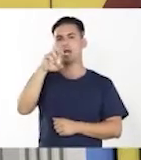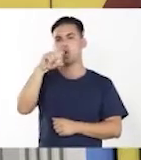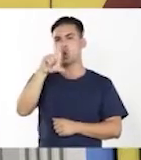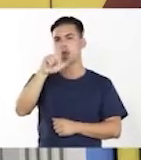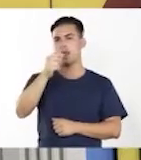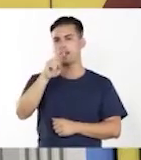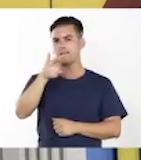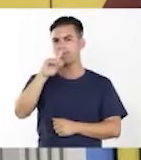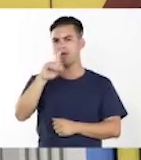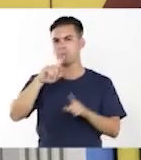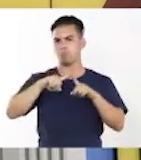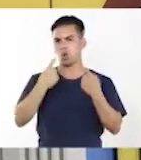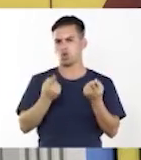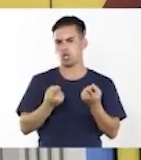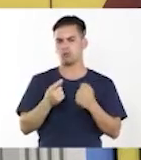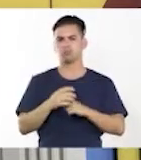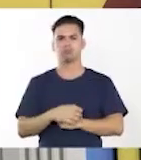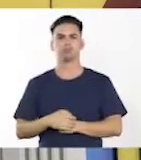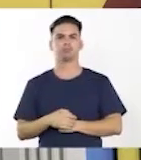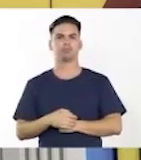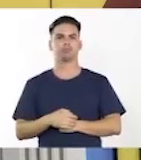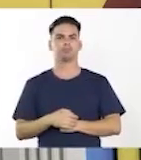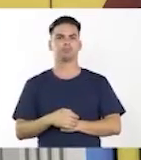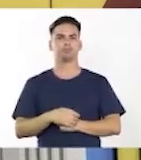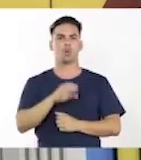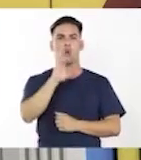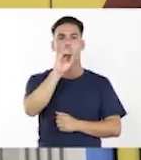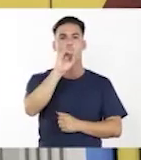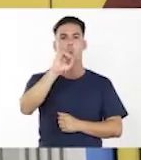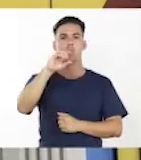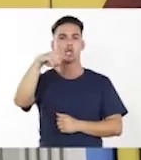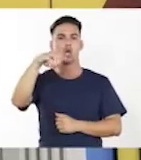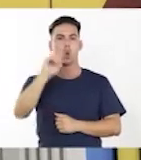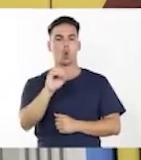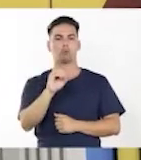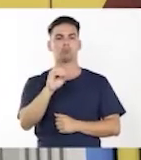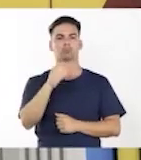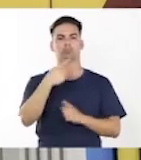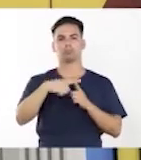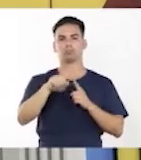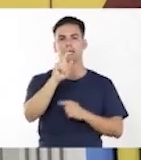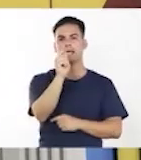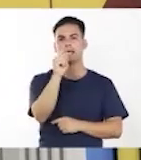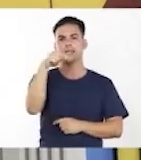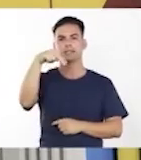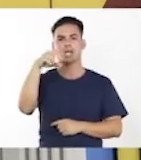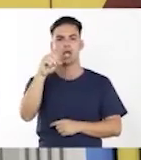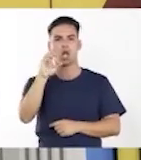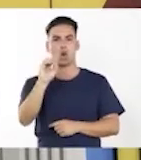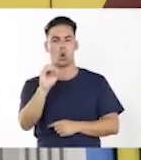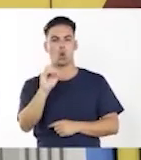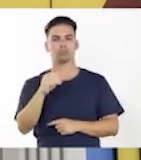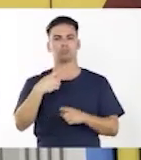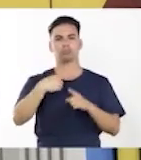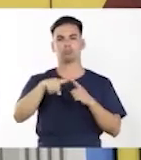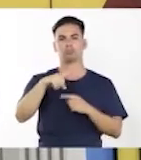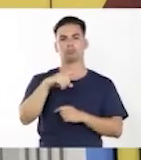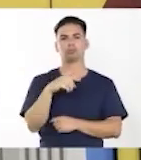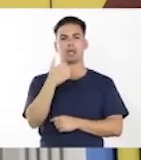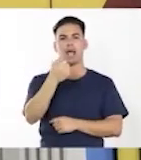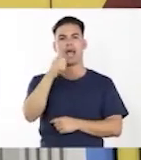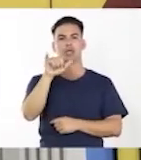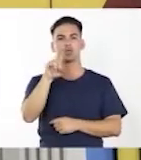presentan. Oigo, tengo, me eso ayudará, coge, cojo, pide. Y escribe los